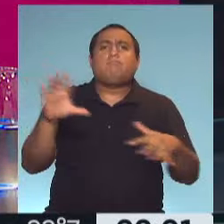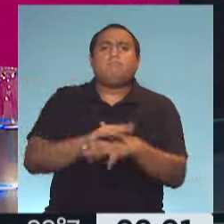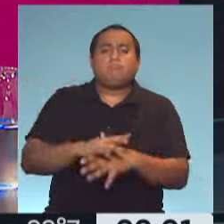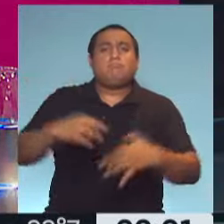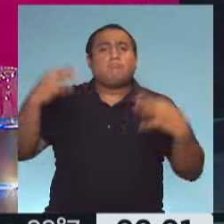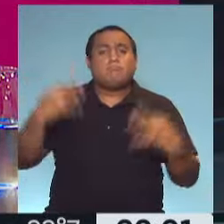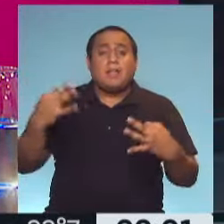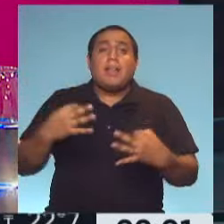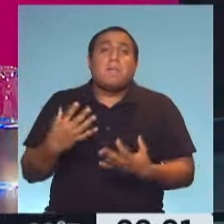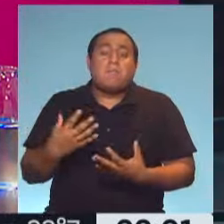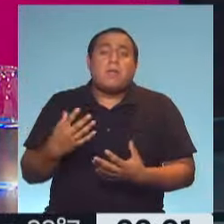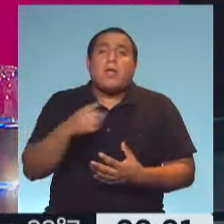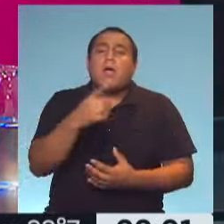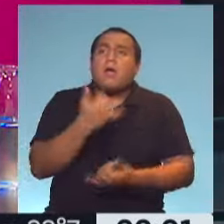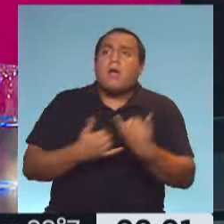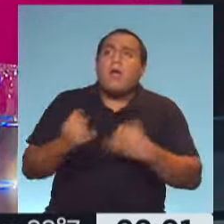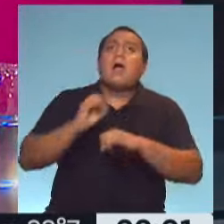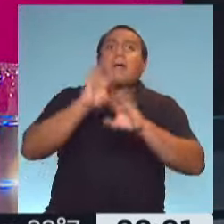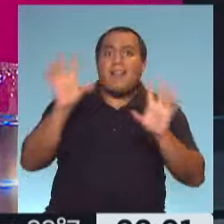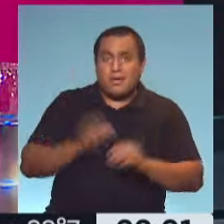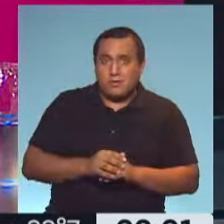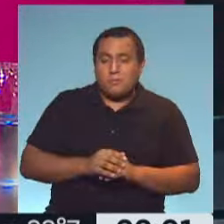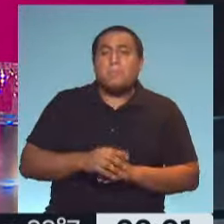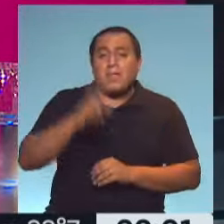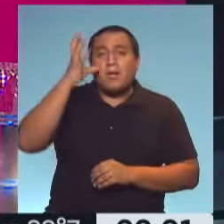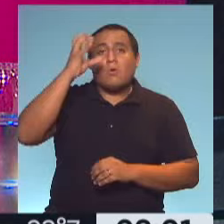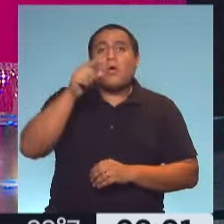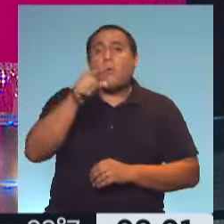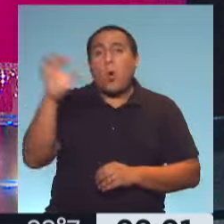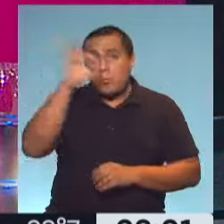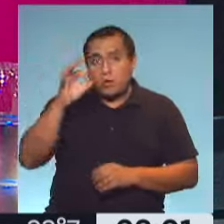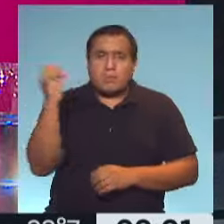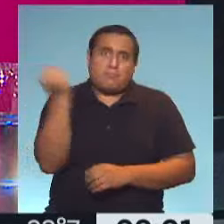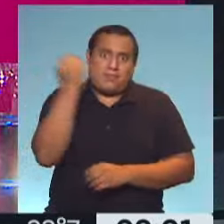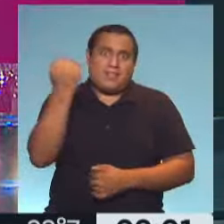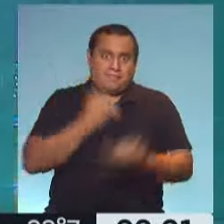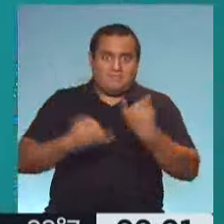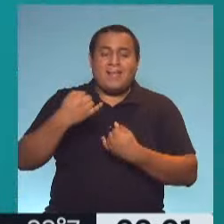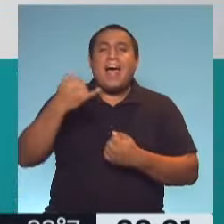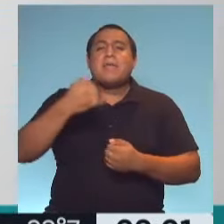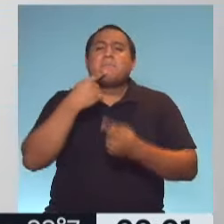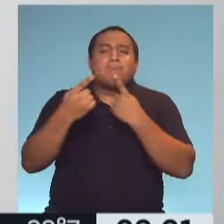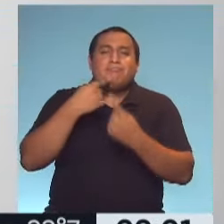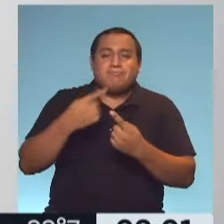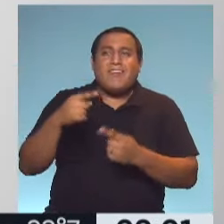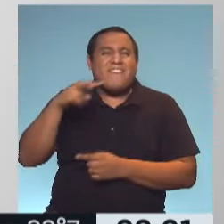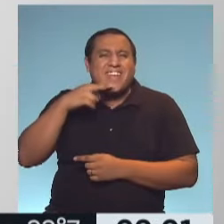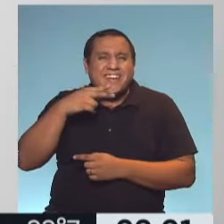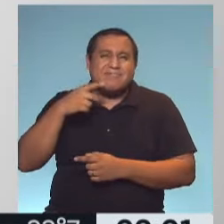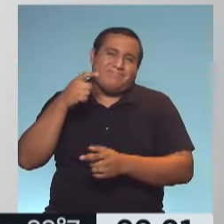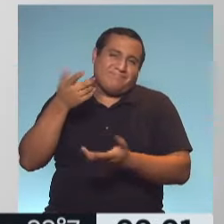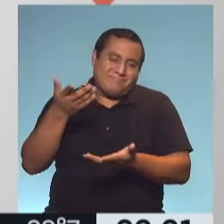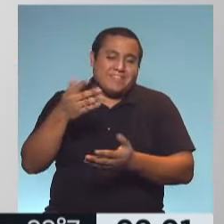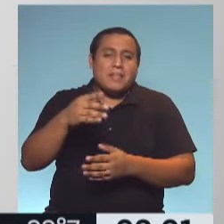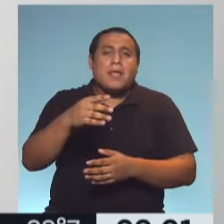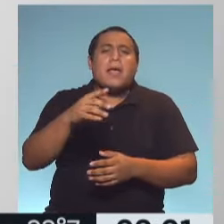la que en definitiva nos aclara el panorama. Recordá que tu opinión siempre es importante y tenemos nuestra encuesta, nuestro consultorio de los viernes. Por eso